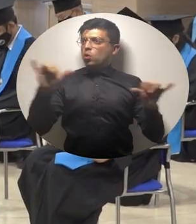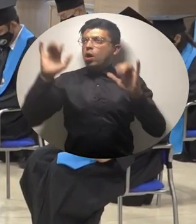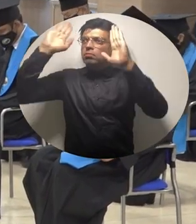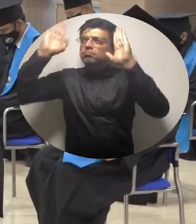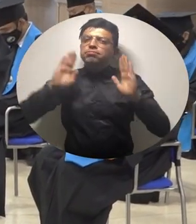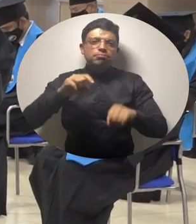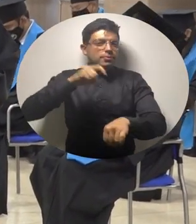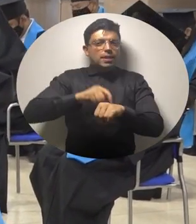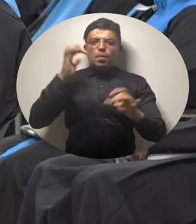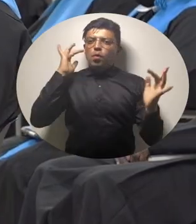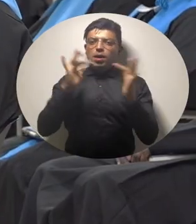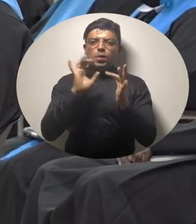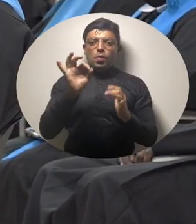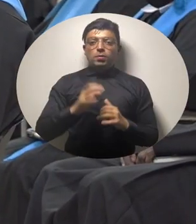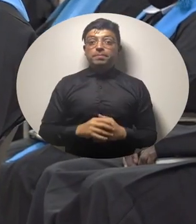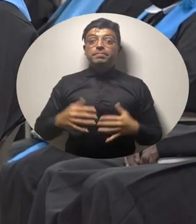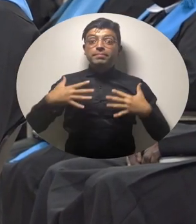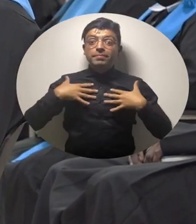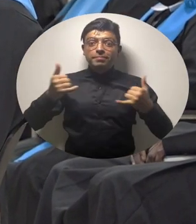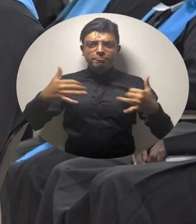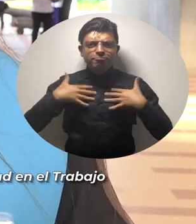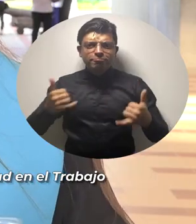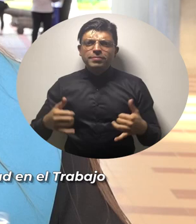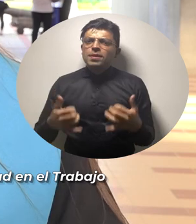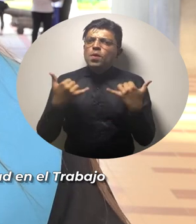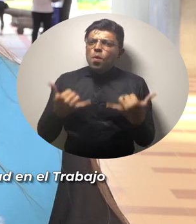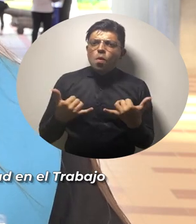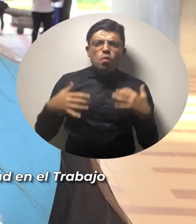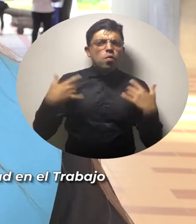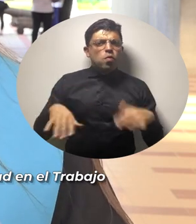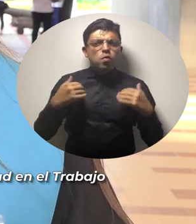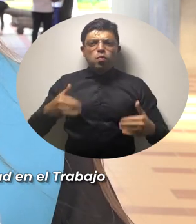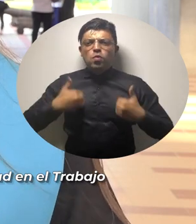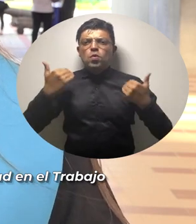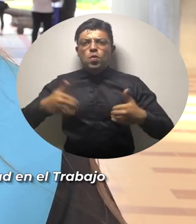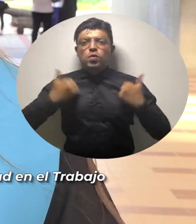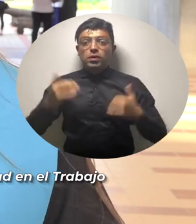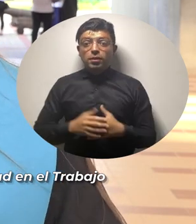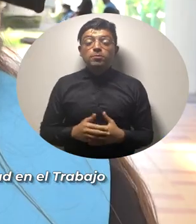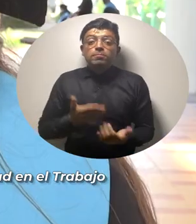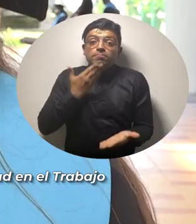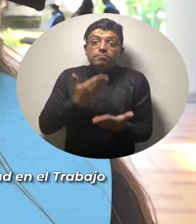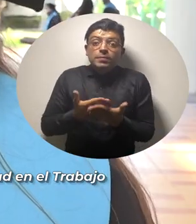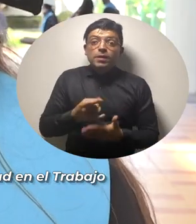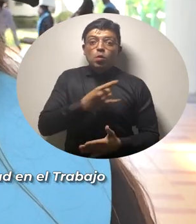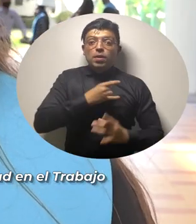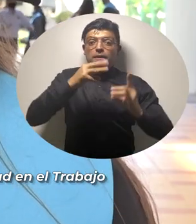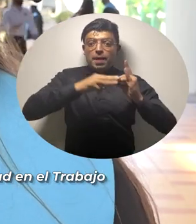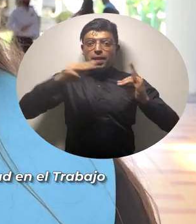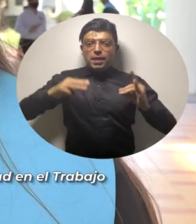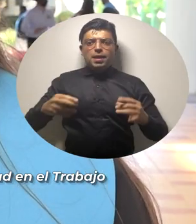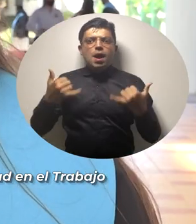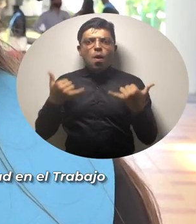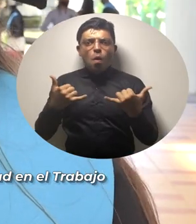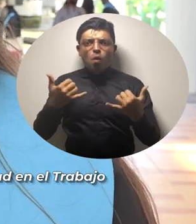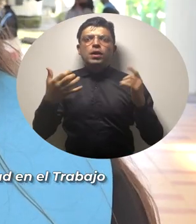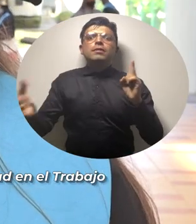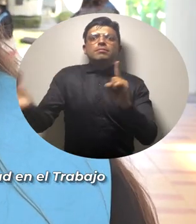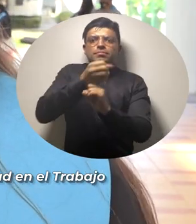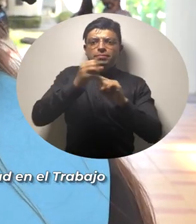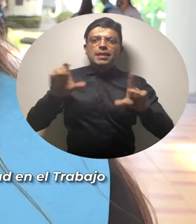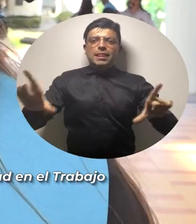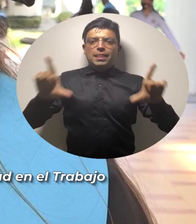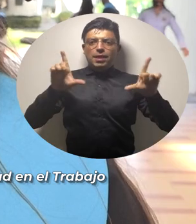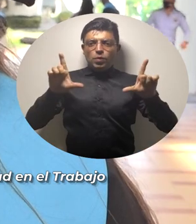atención la tuvimos en el momento requerido. Feliz, feliz, hoy estamos muy felices, contentos. Gracias a la Universidad del Magdalena hoy pudimos